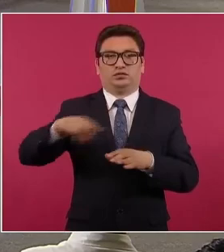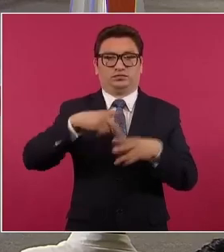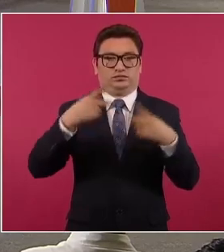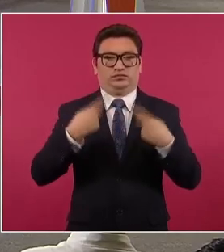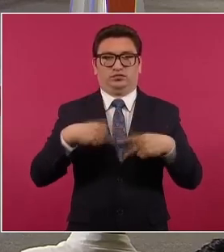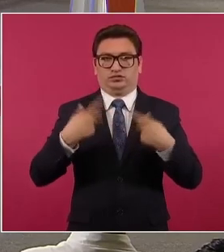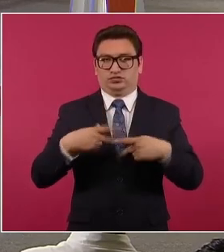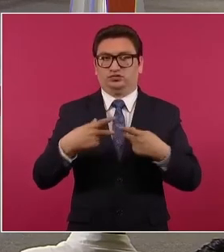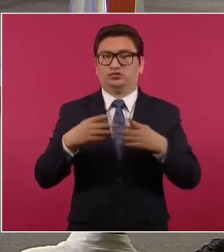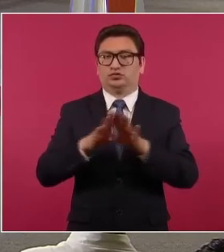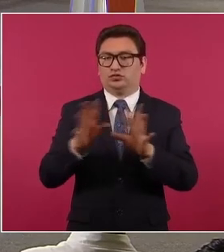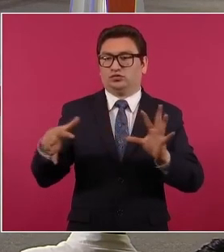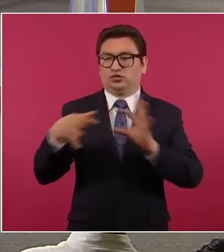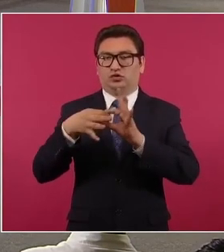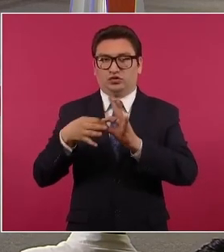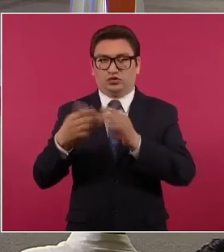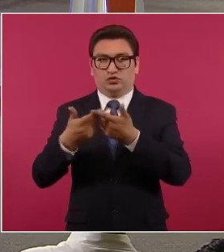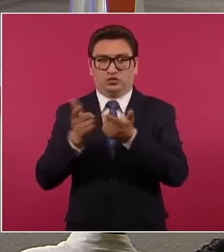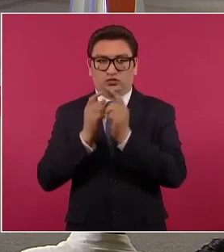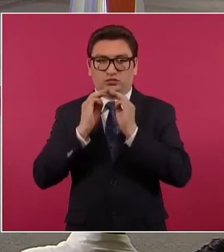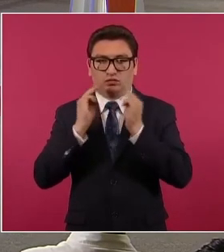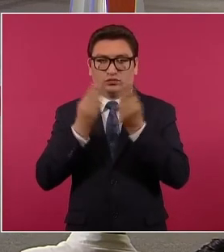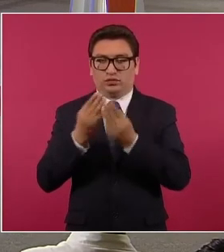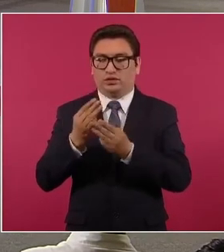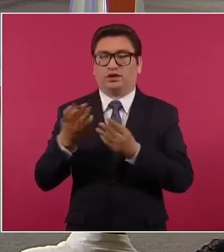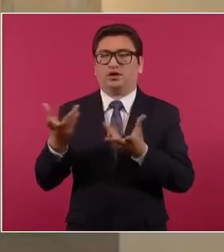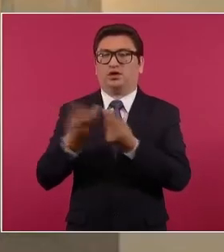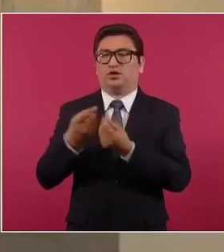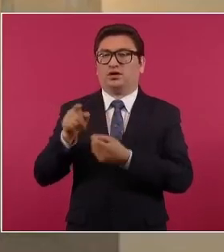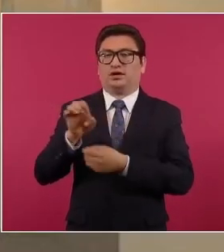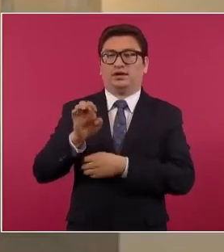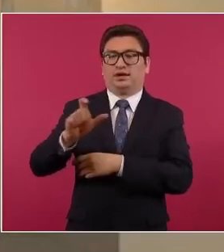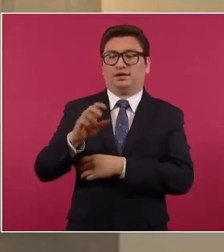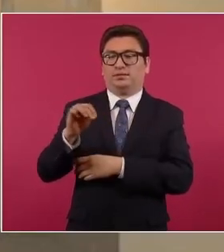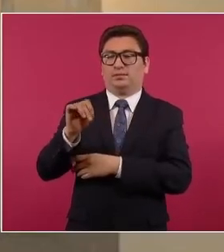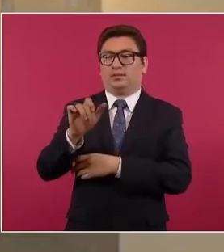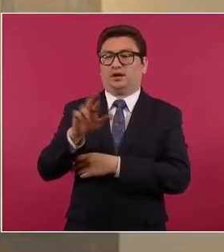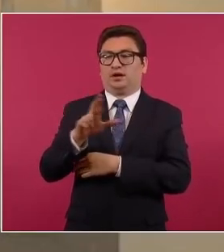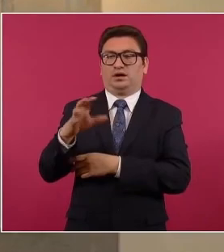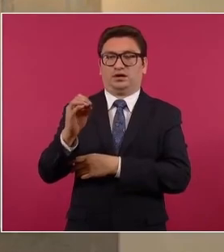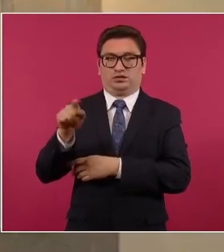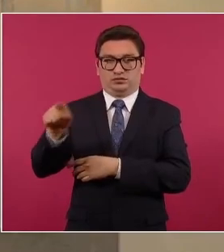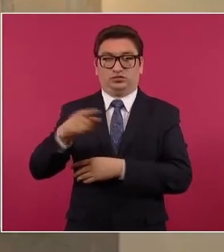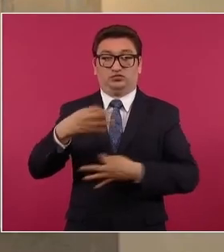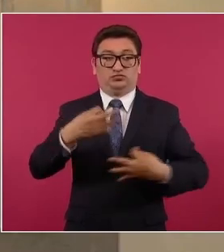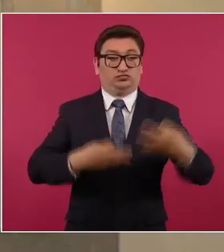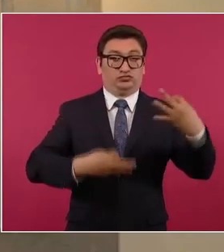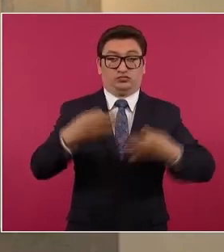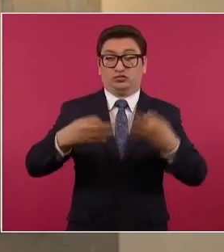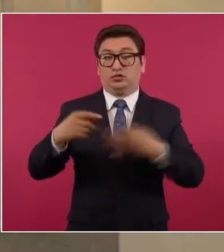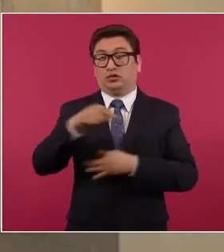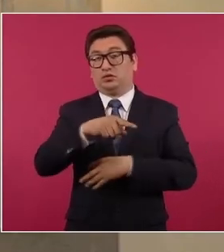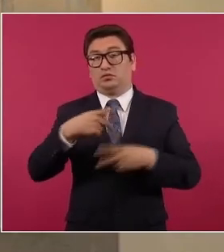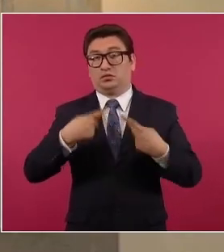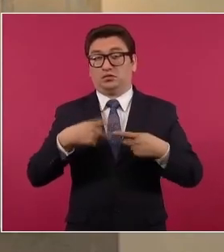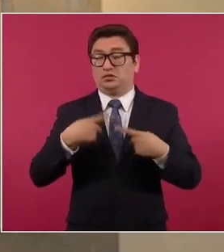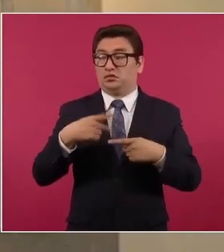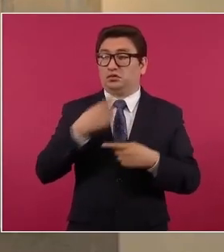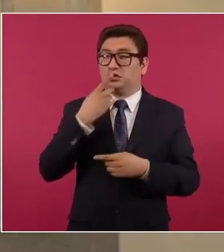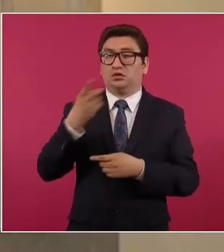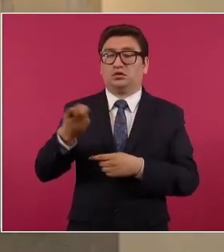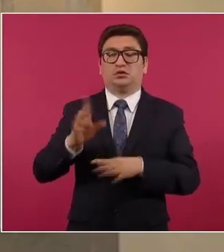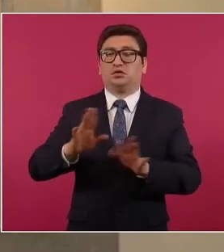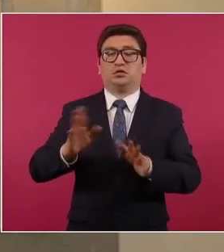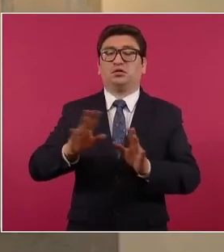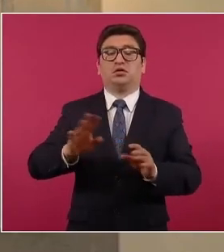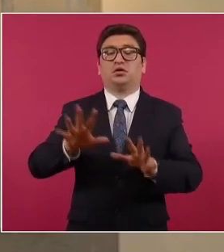vinculados a la Organización Criminal del Marro. Sin embargo, los jueces determinaron no determinar la